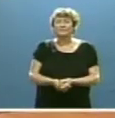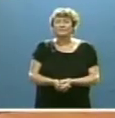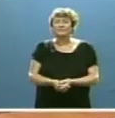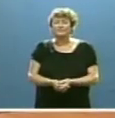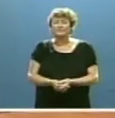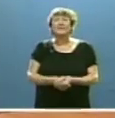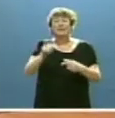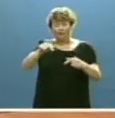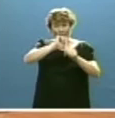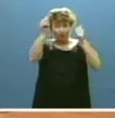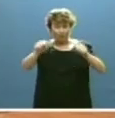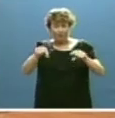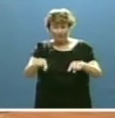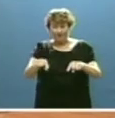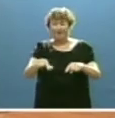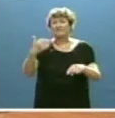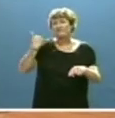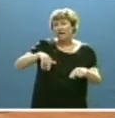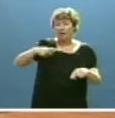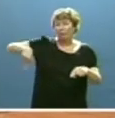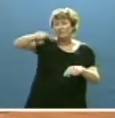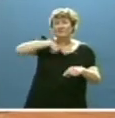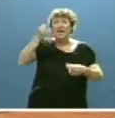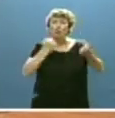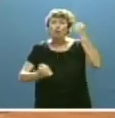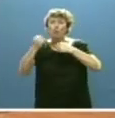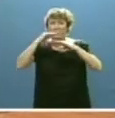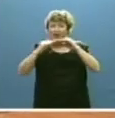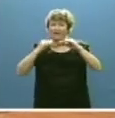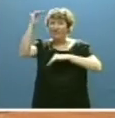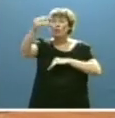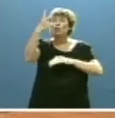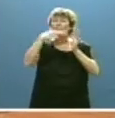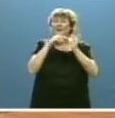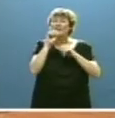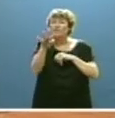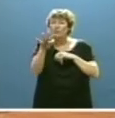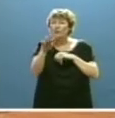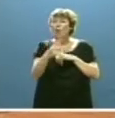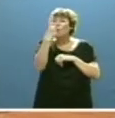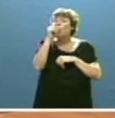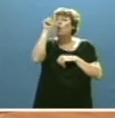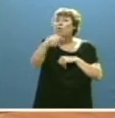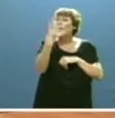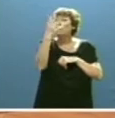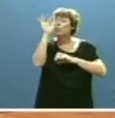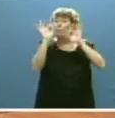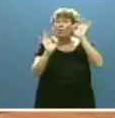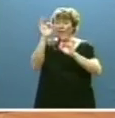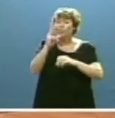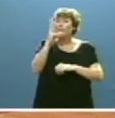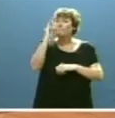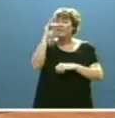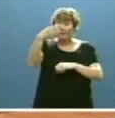De esta manera, después de que nuestra economía creciera en 2014 un 1,4% del PIB,